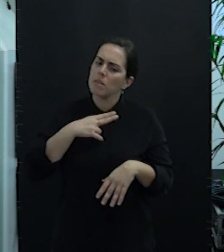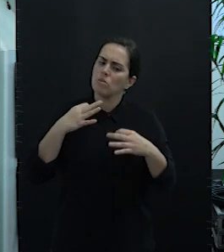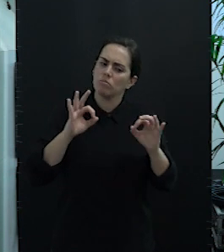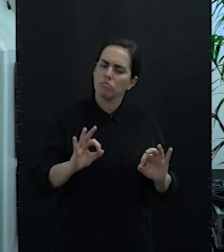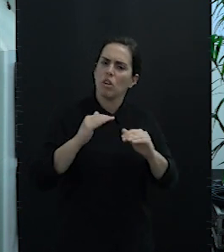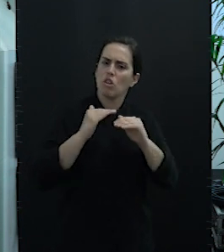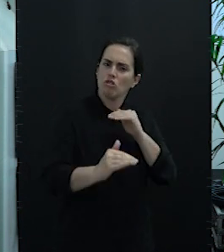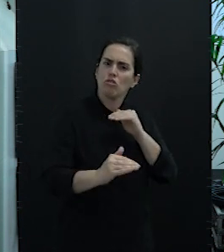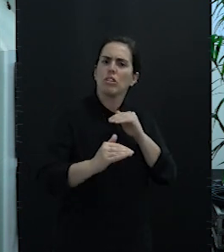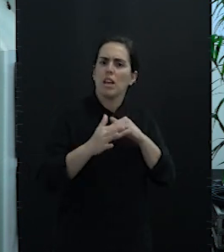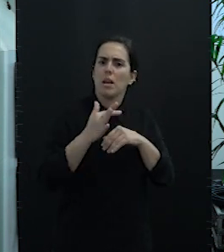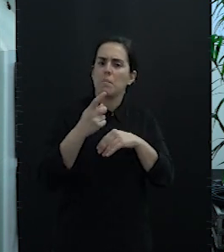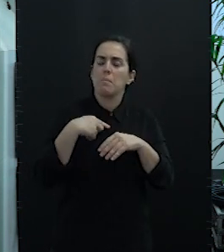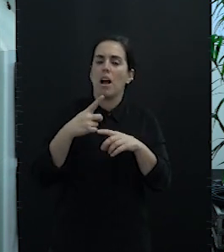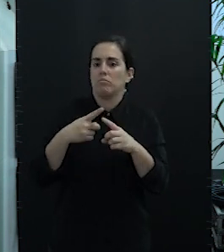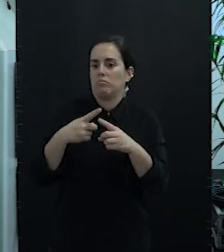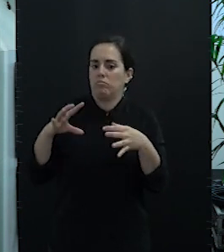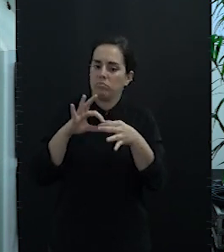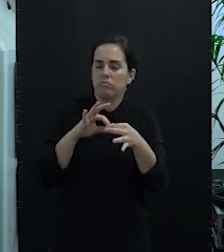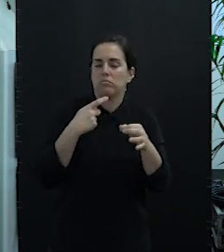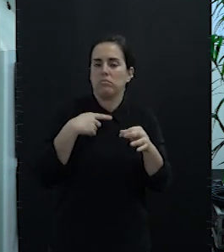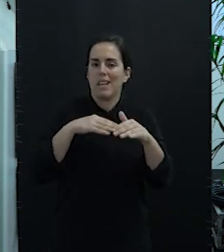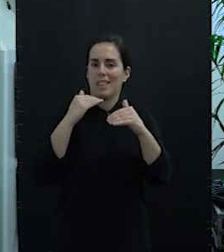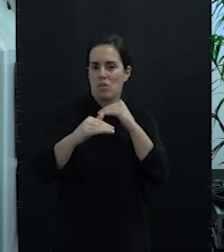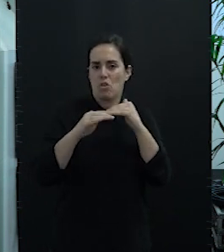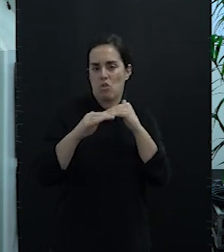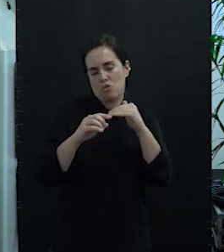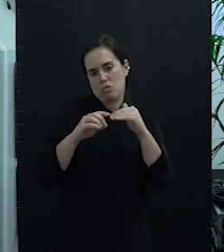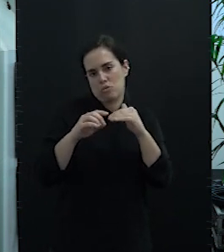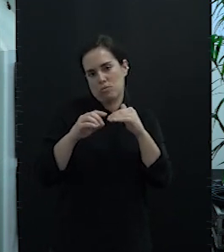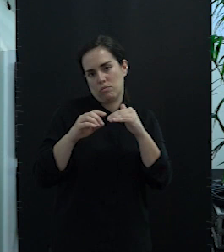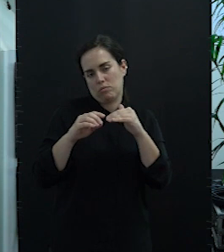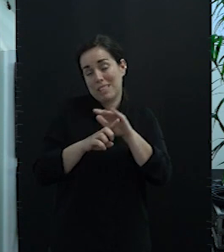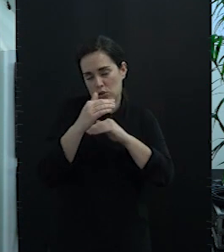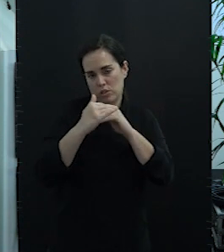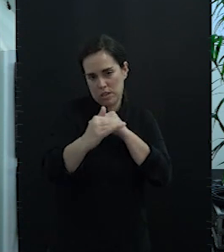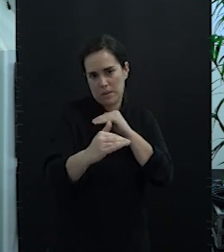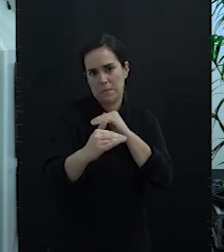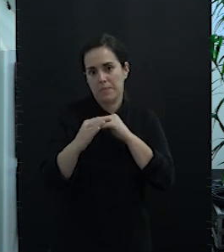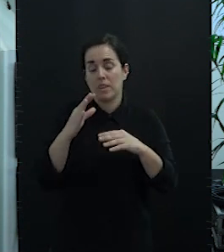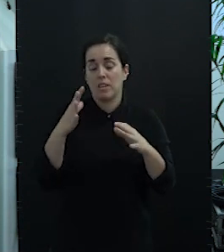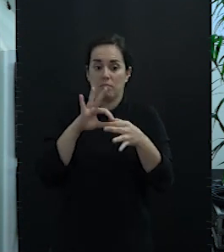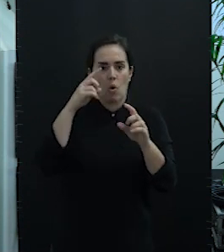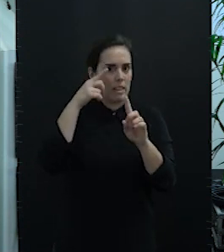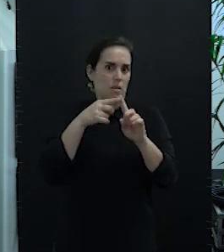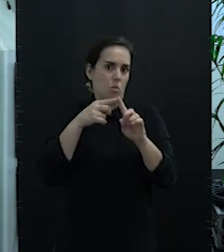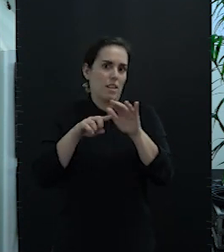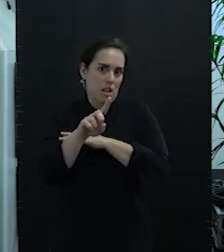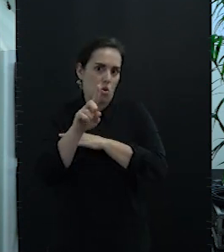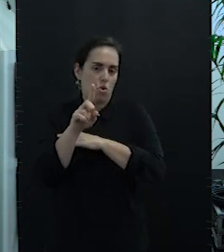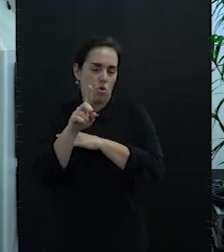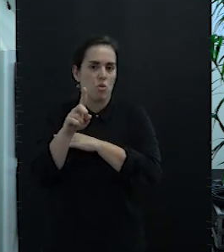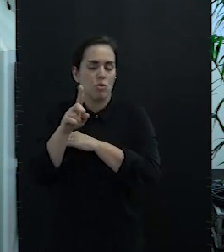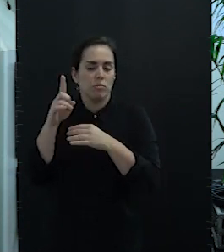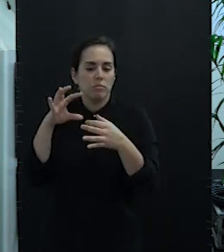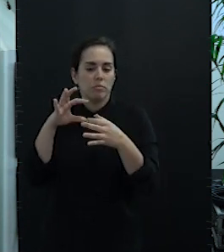atributos de desarrollo turístico sostenible, enfocados ambos a los ODS y especialmente a el ODS 8,